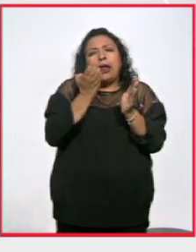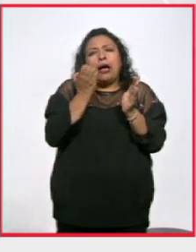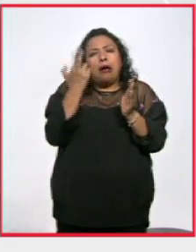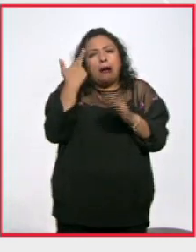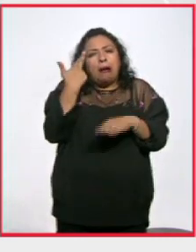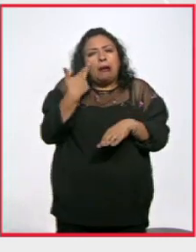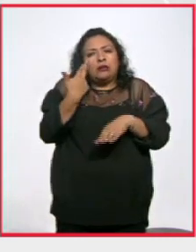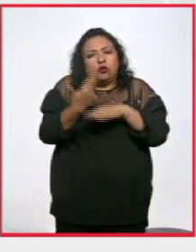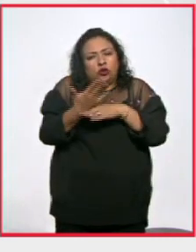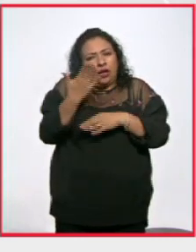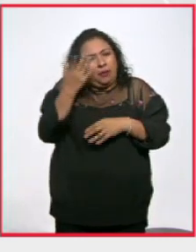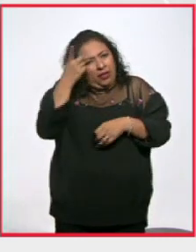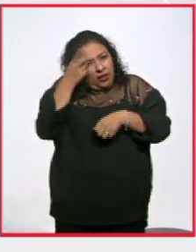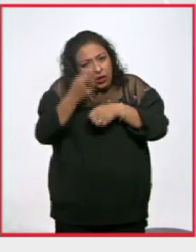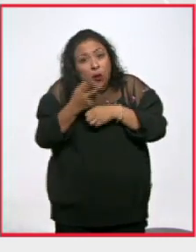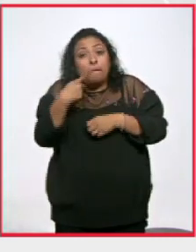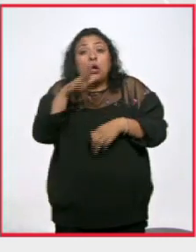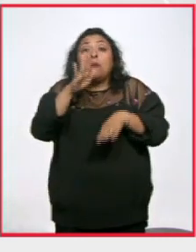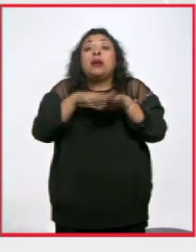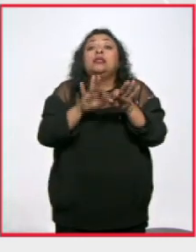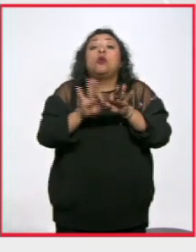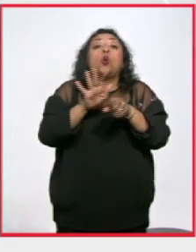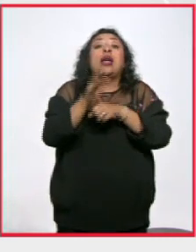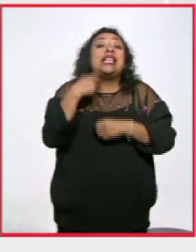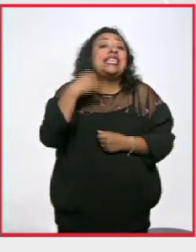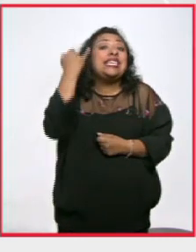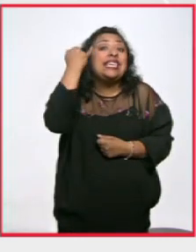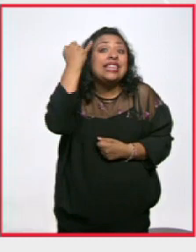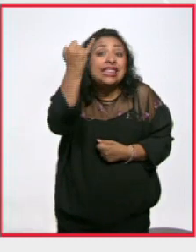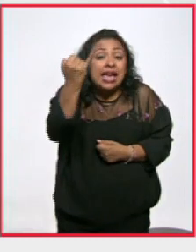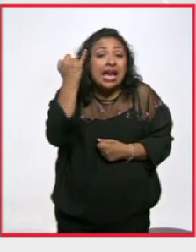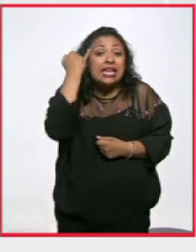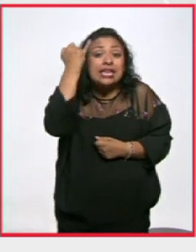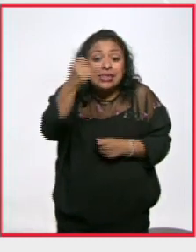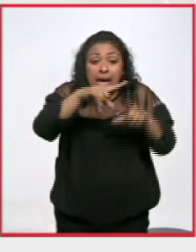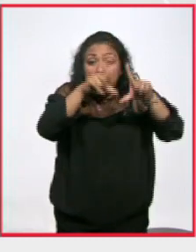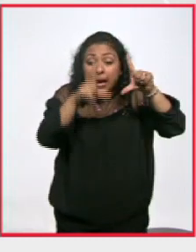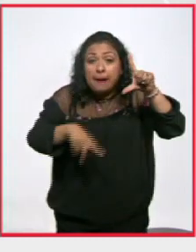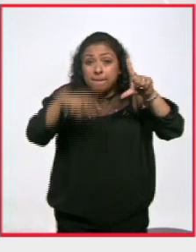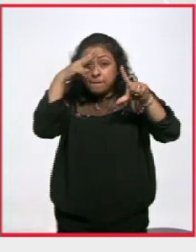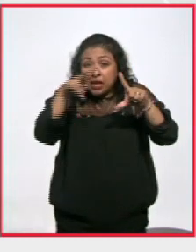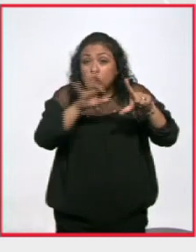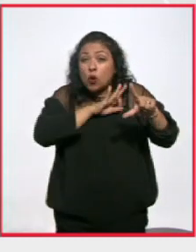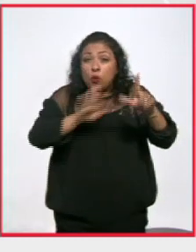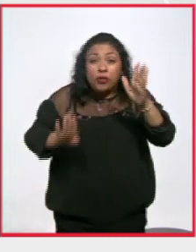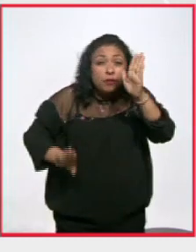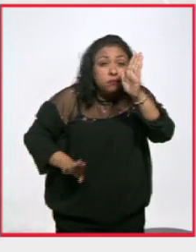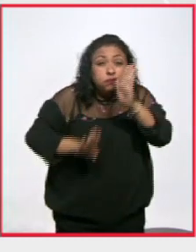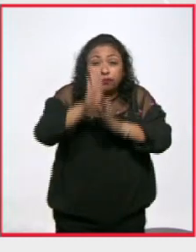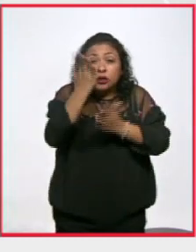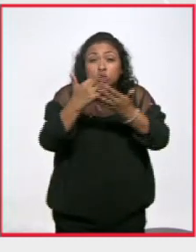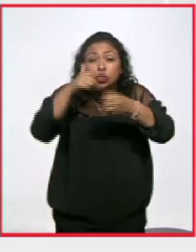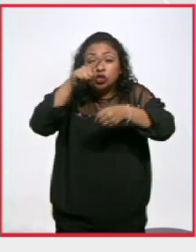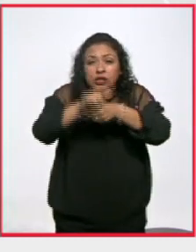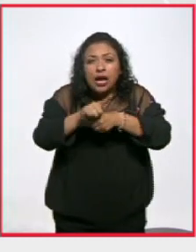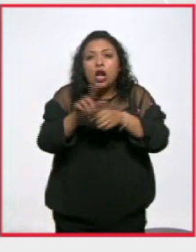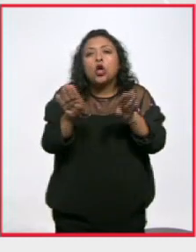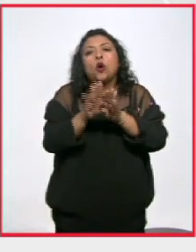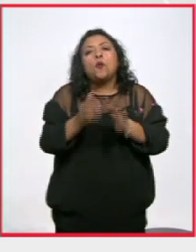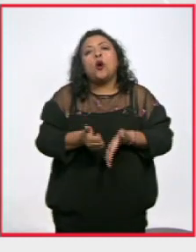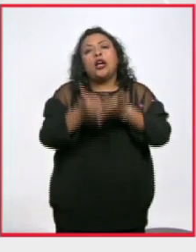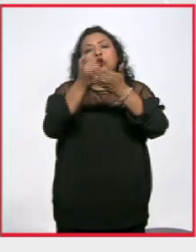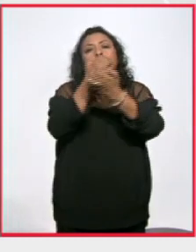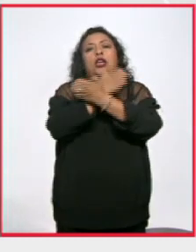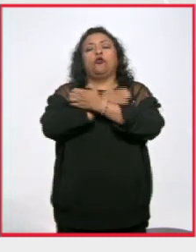todo la idea la idea de que este país solamente iba a poder tener movilidad social a partir de la